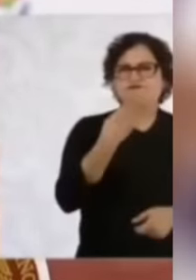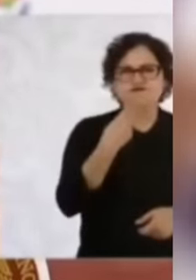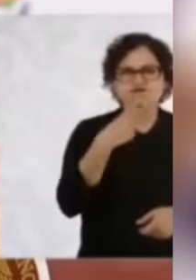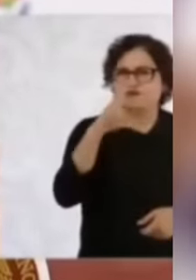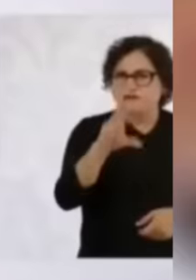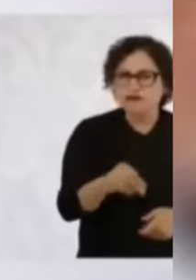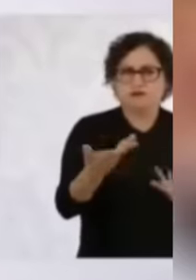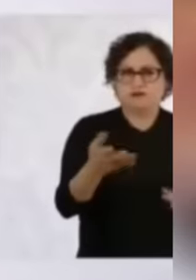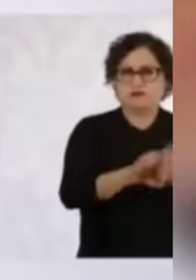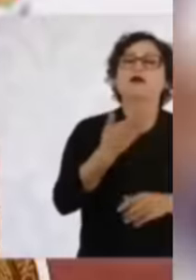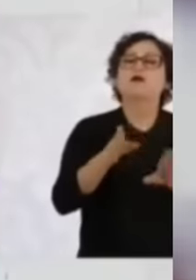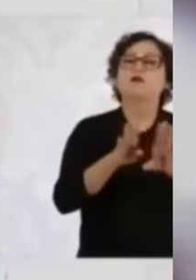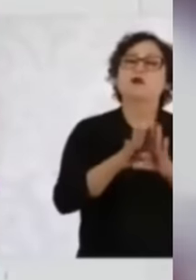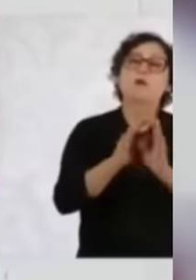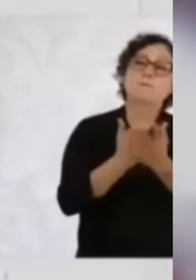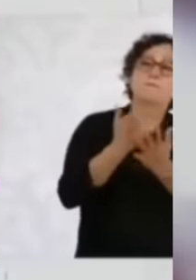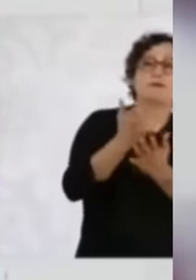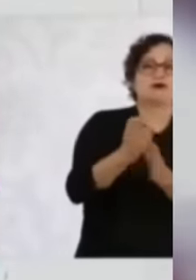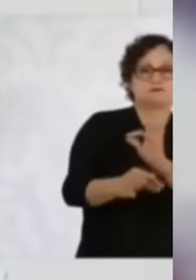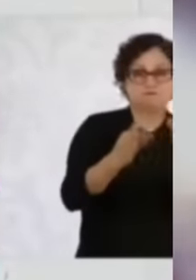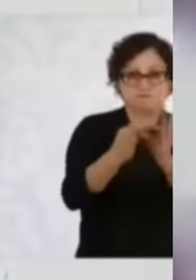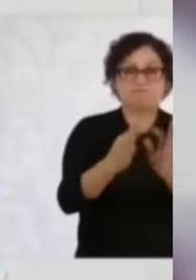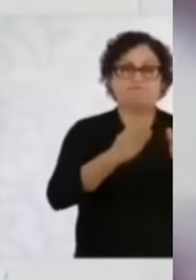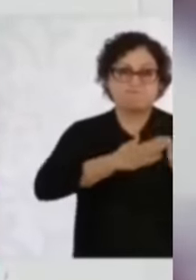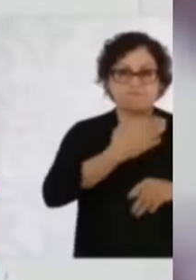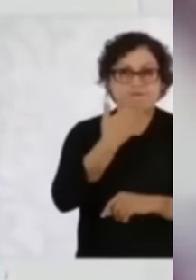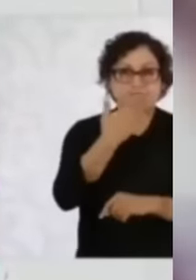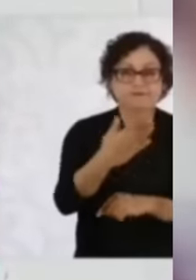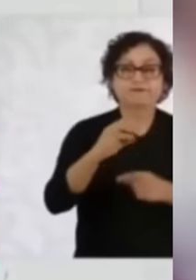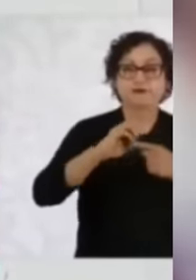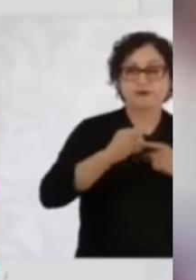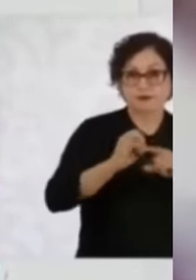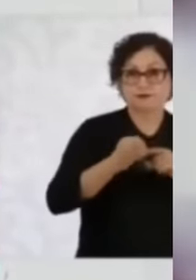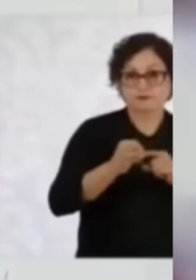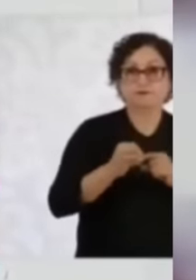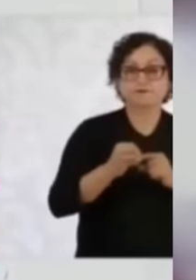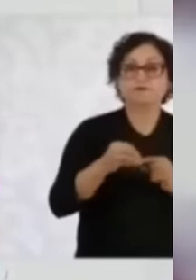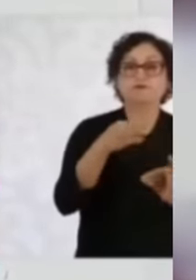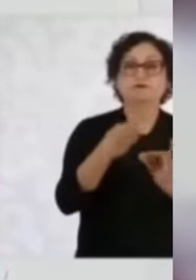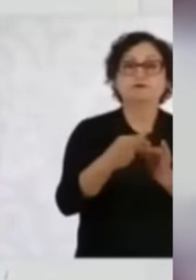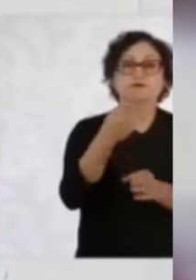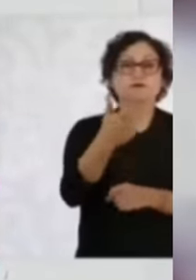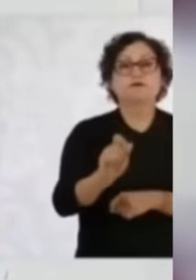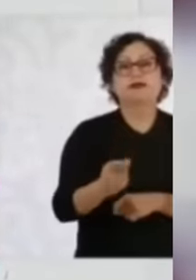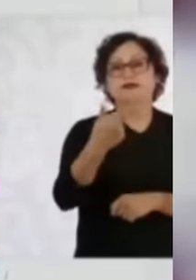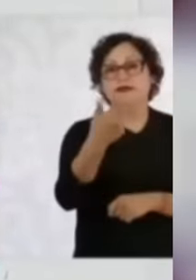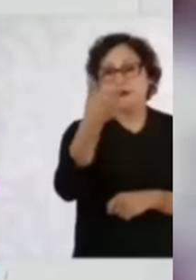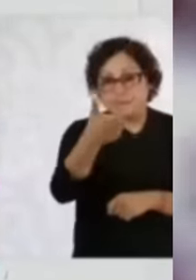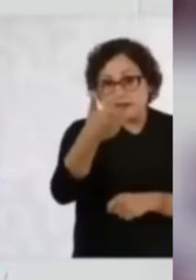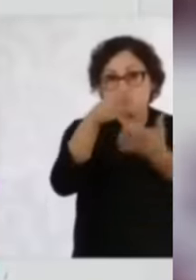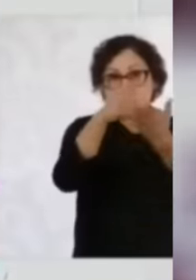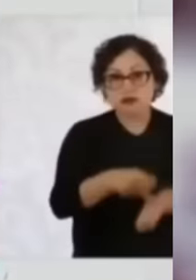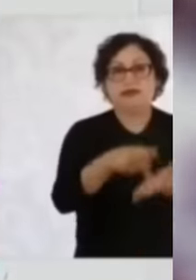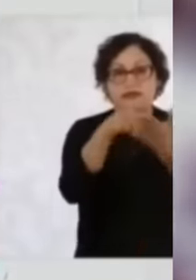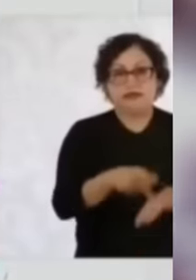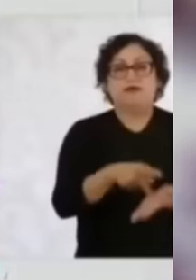corrupción y el autoritarismo. Además, Shane Baum lanzó un comentario dirigido a la periodista venezolana,